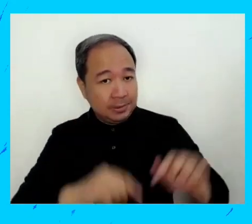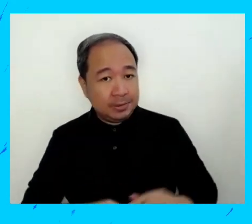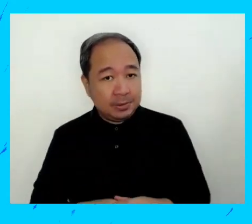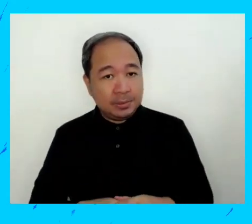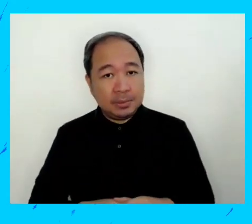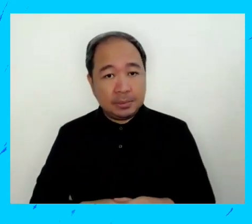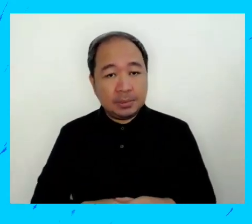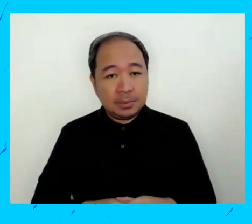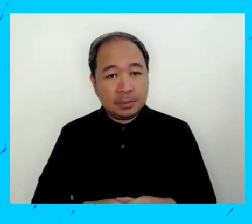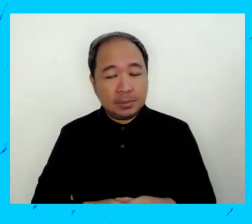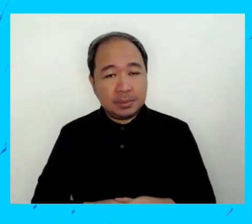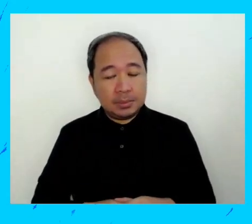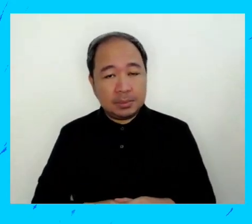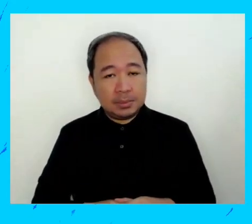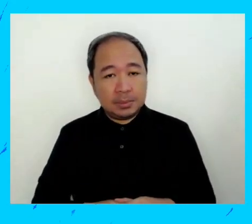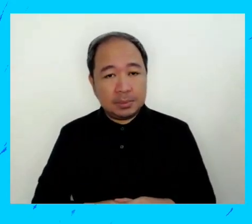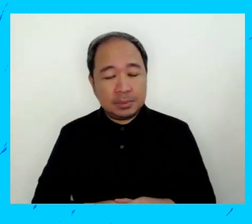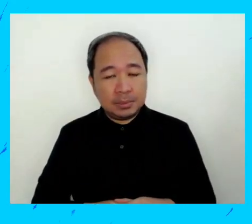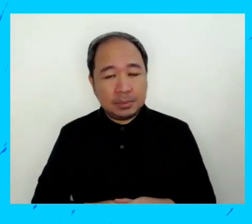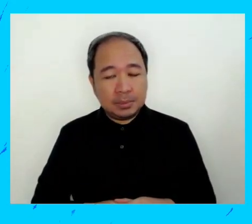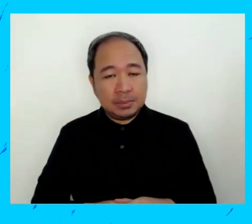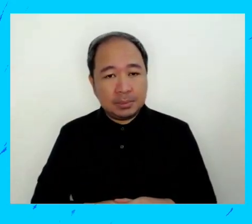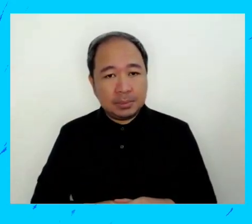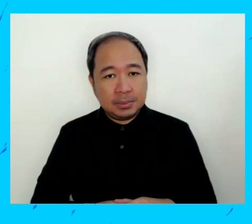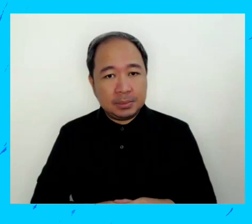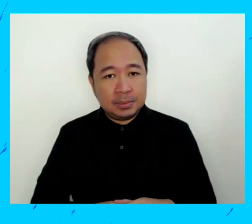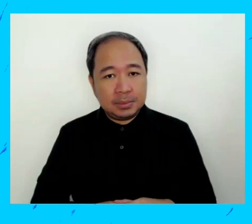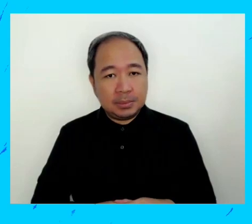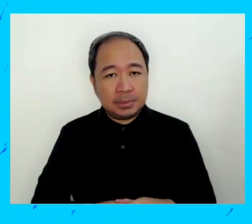Podemos tener las respuestas en la pantalla, por favor.